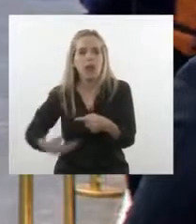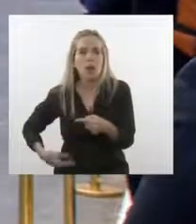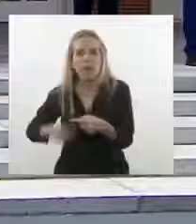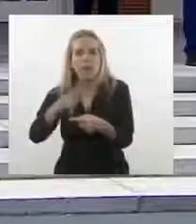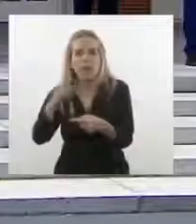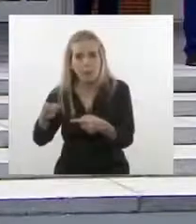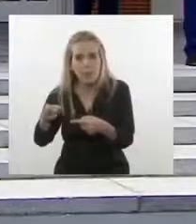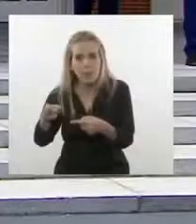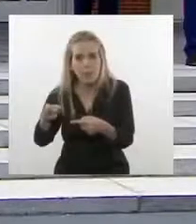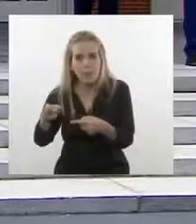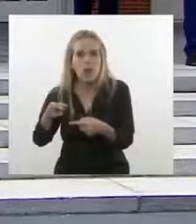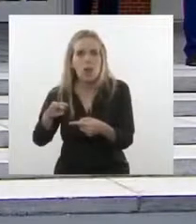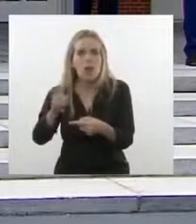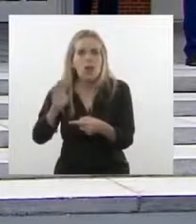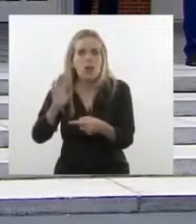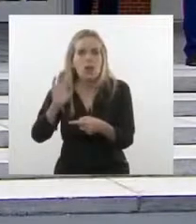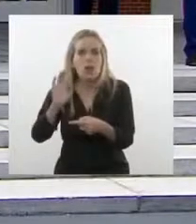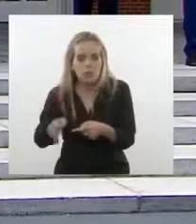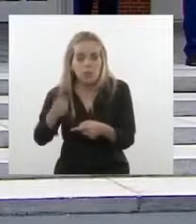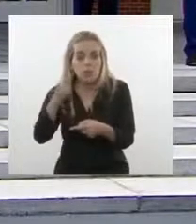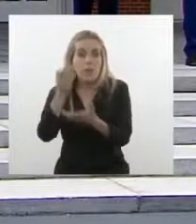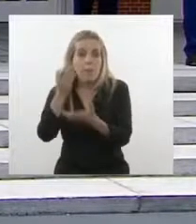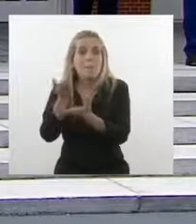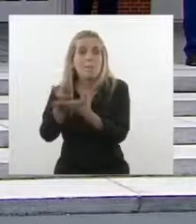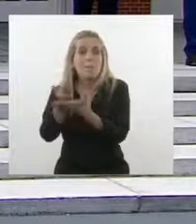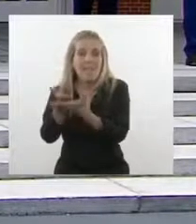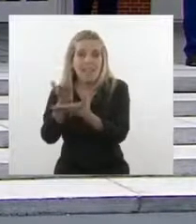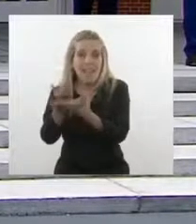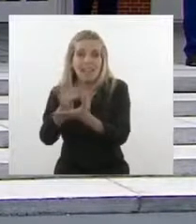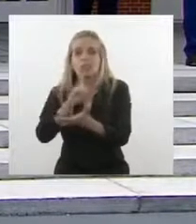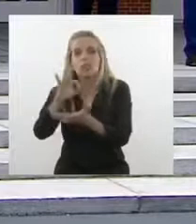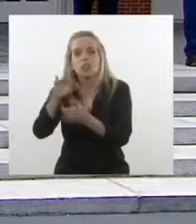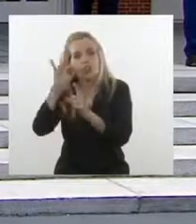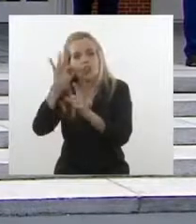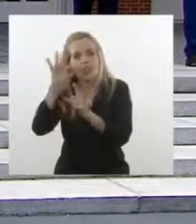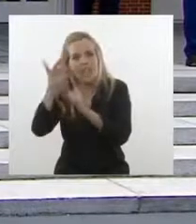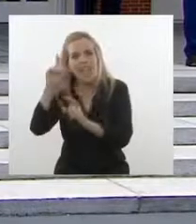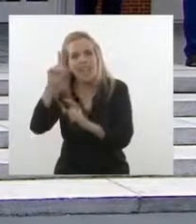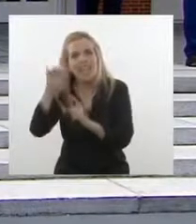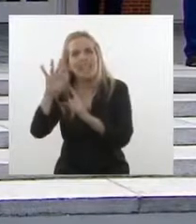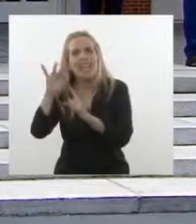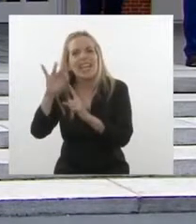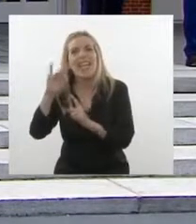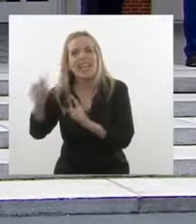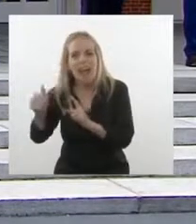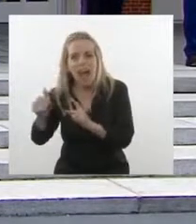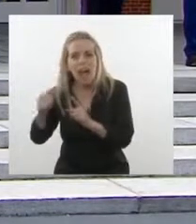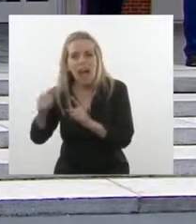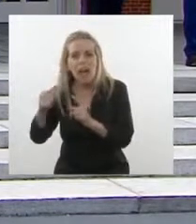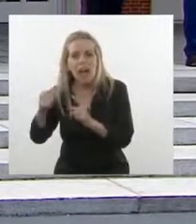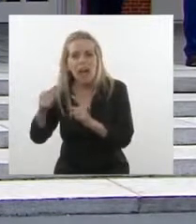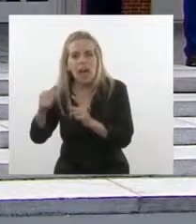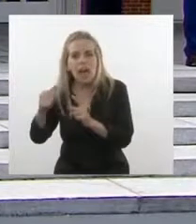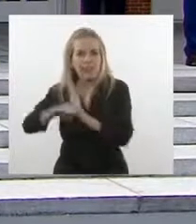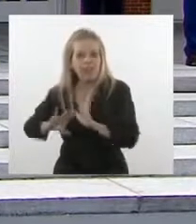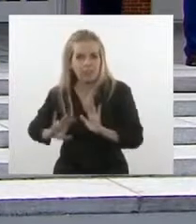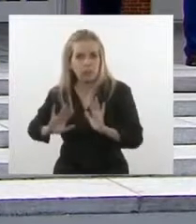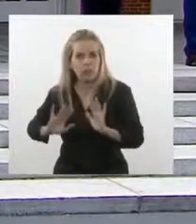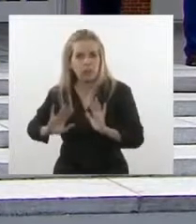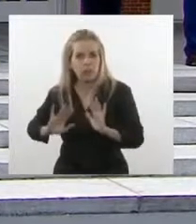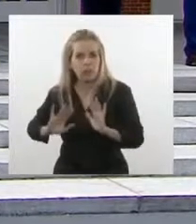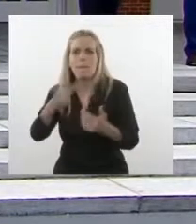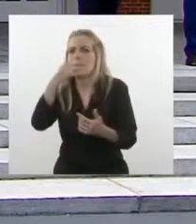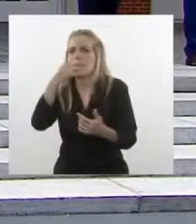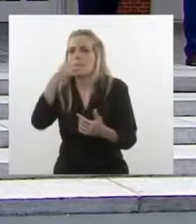Superior de Justicia de Navarra ha tumbado el toque de queda de que perdía Chivite y unas cuantas medidas más. Entonces, le pregunto, siempre se están